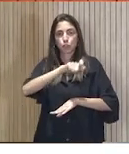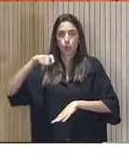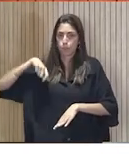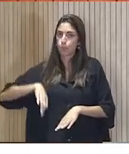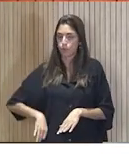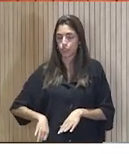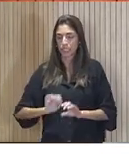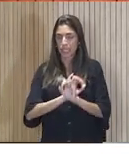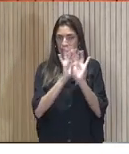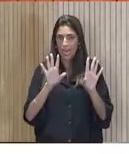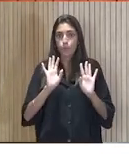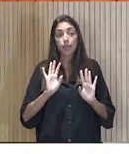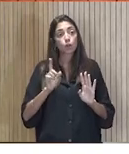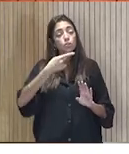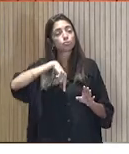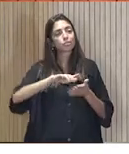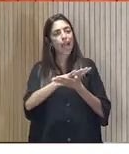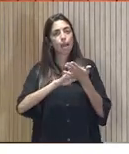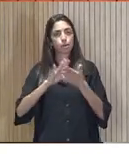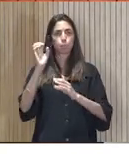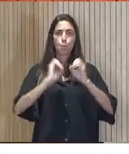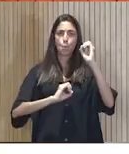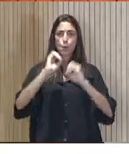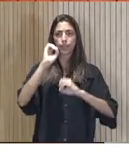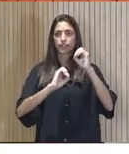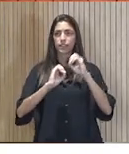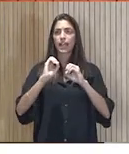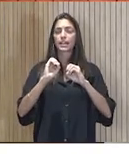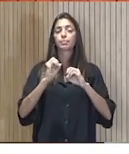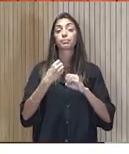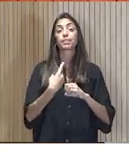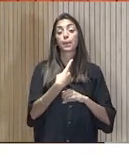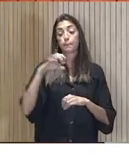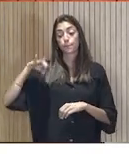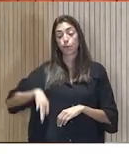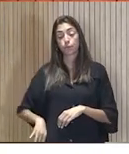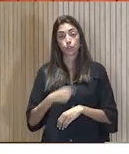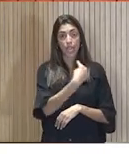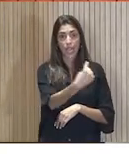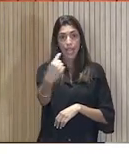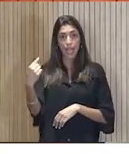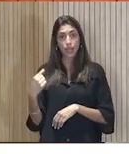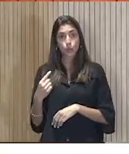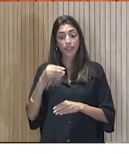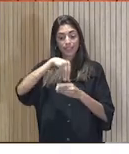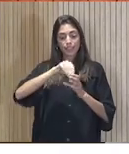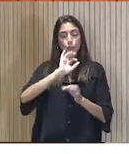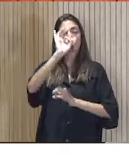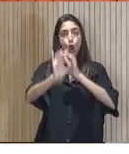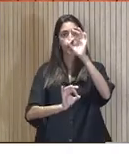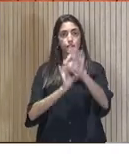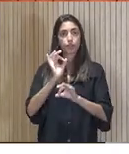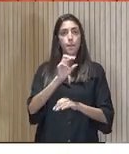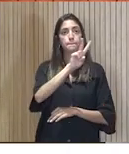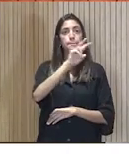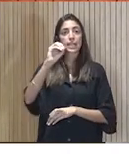de una proporción de cada profesional que tenga en nuestra organización, en este caso como 20 o 25